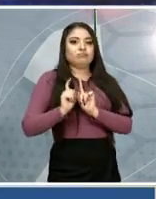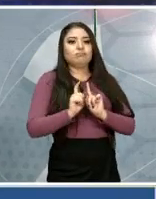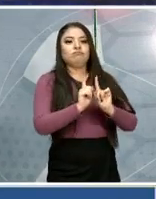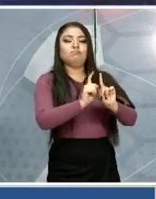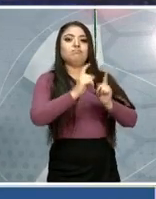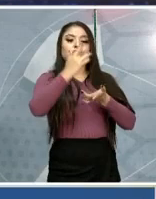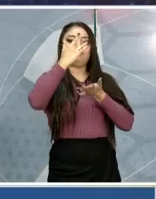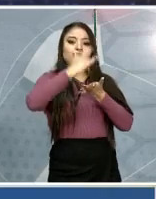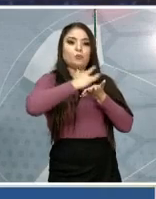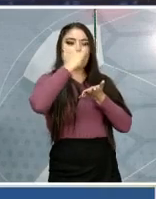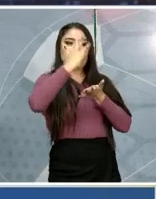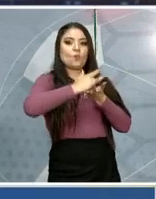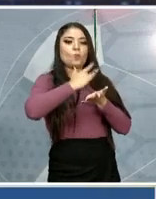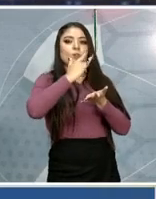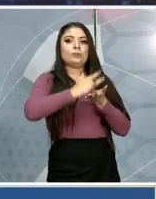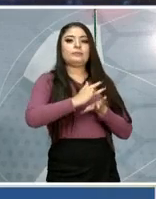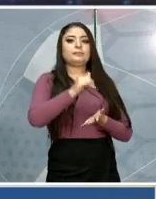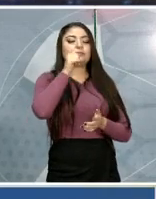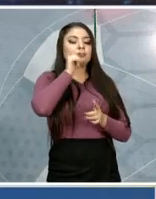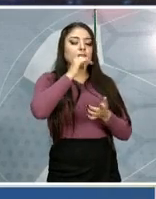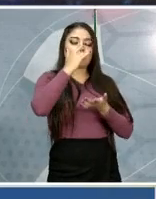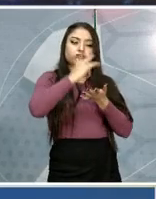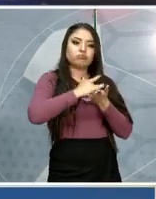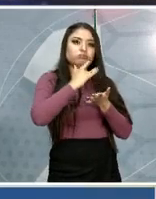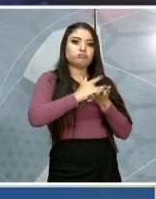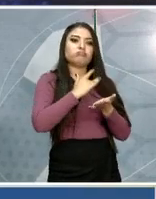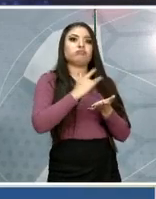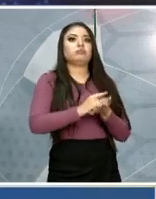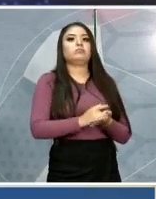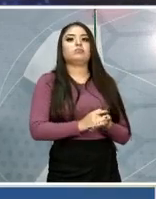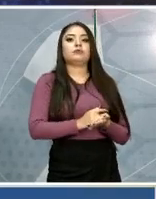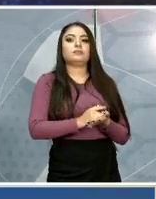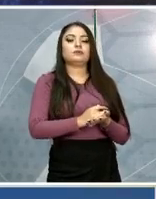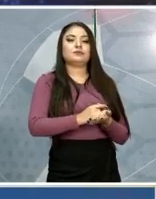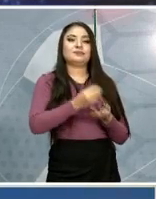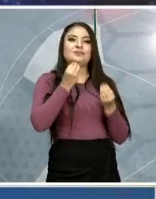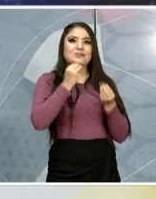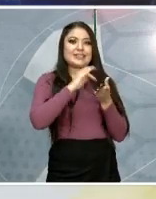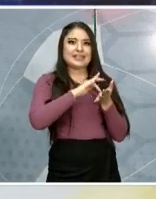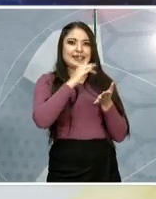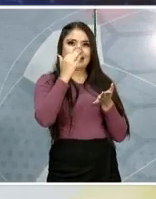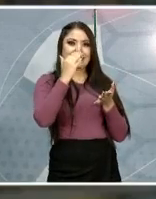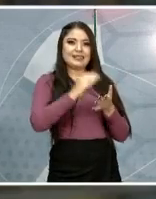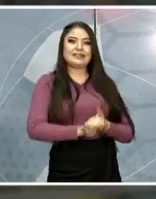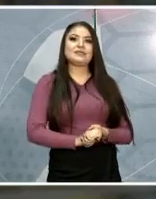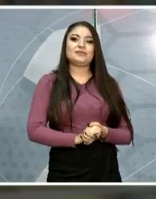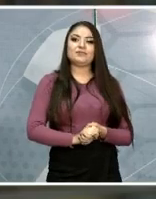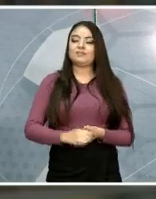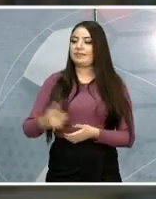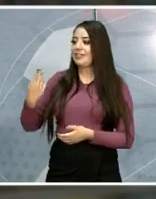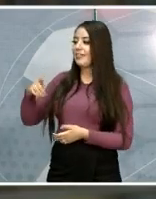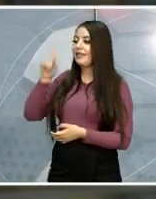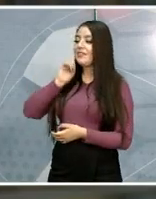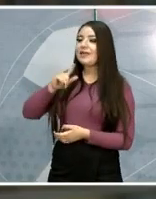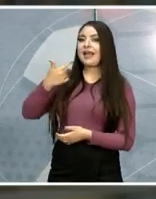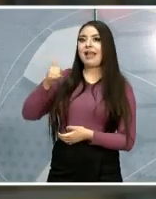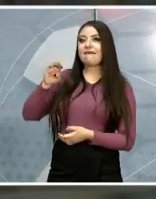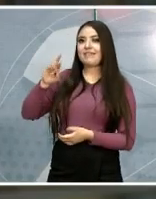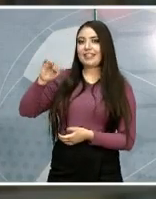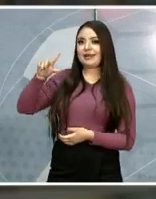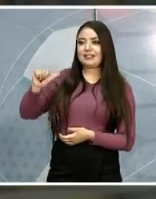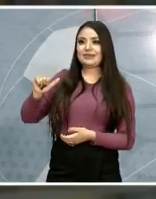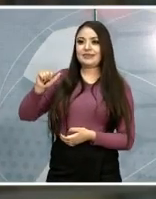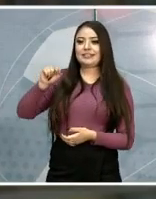está conmigo, me apoya al 100%, y pues muchas gracias. Gabriela Rodríguez es Miss